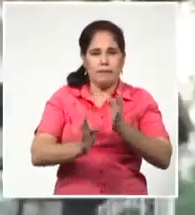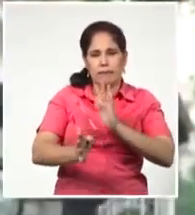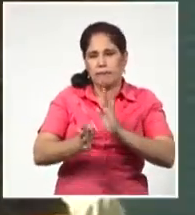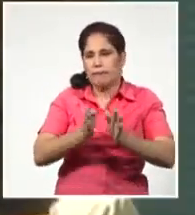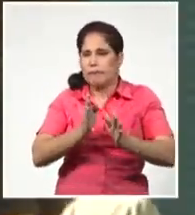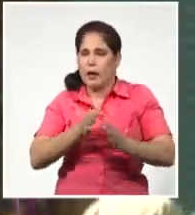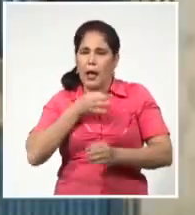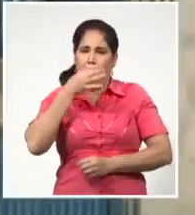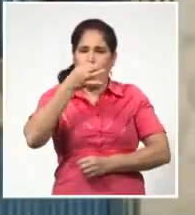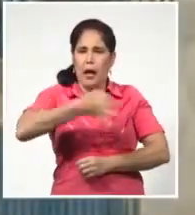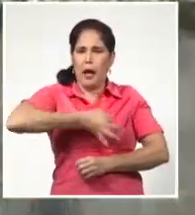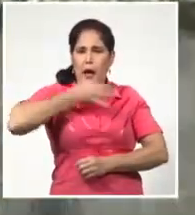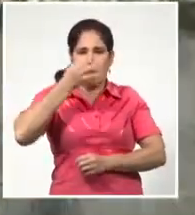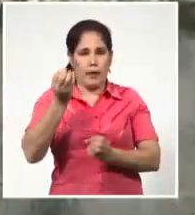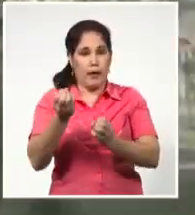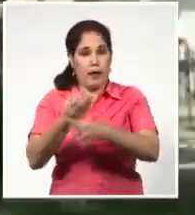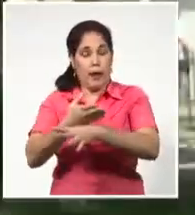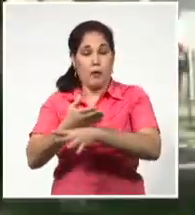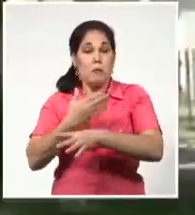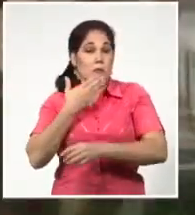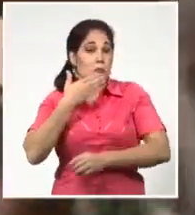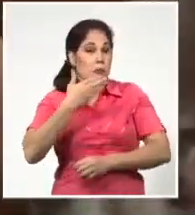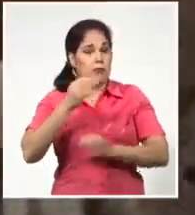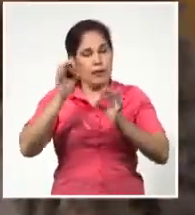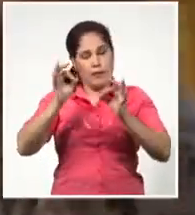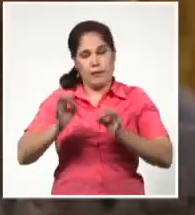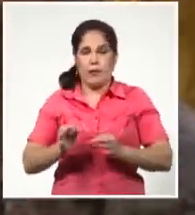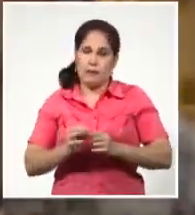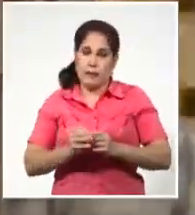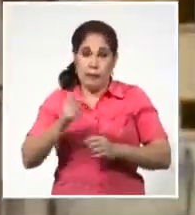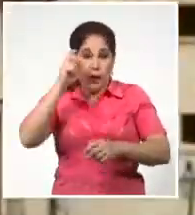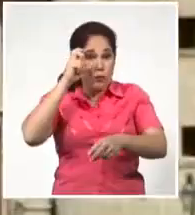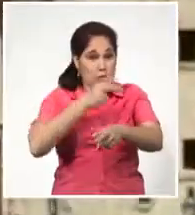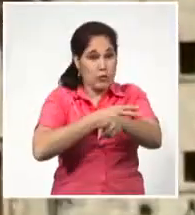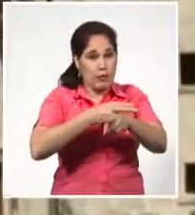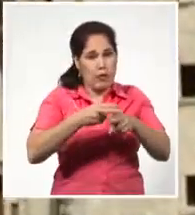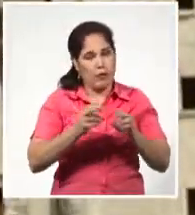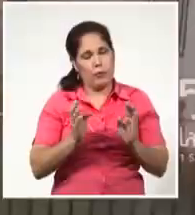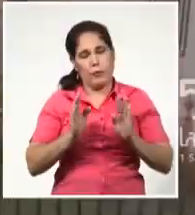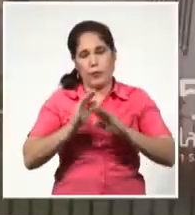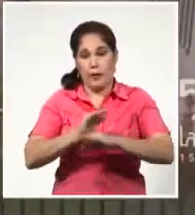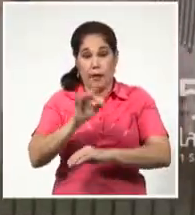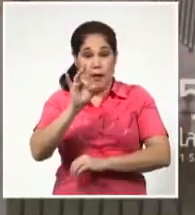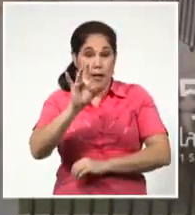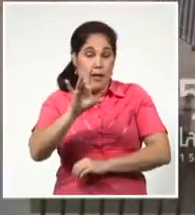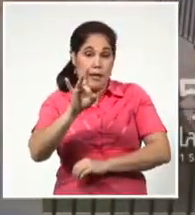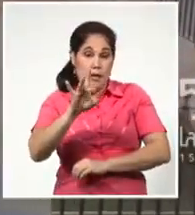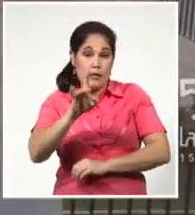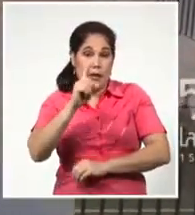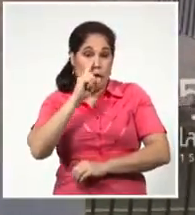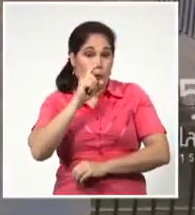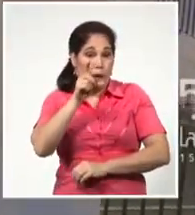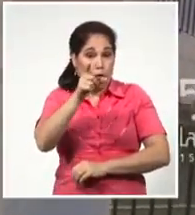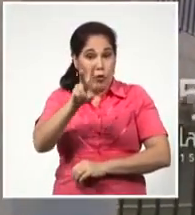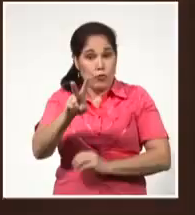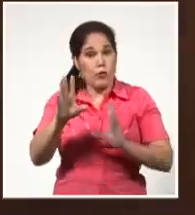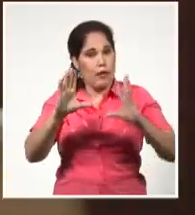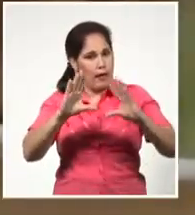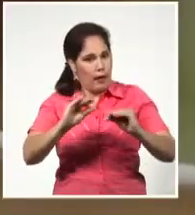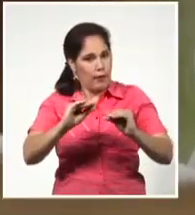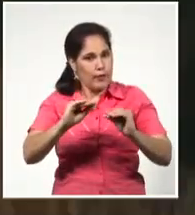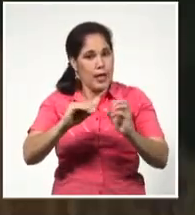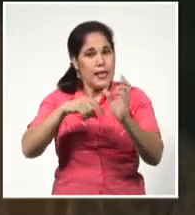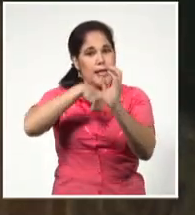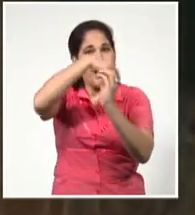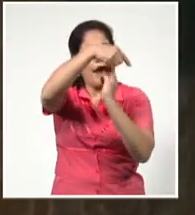Palabra serena, dulce y exacta. Este 15 de noviembre a las 12 de la noche podremos dar vueltas a